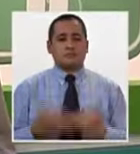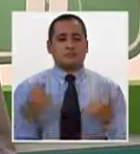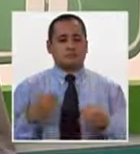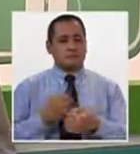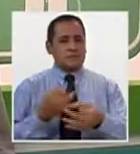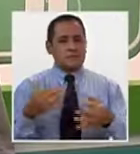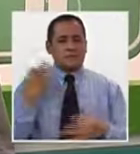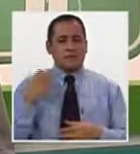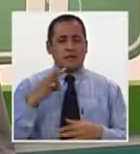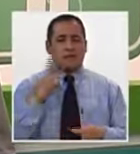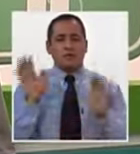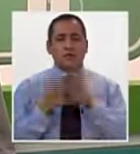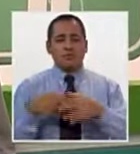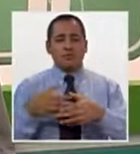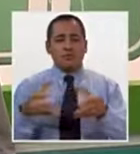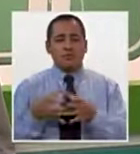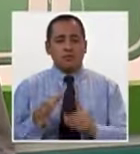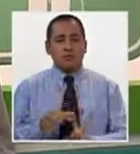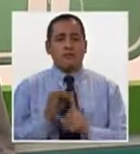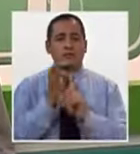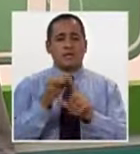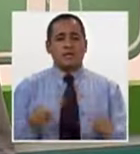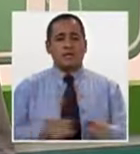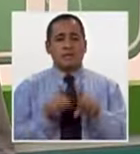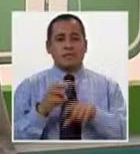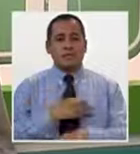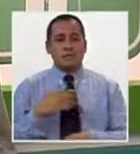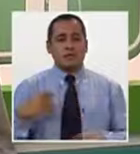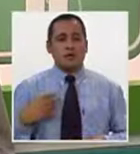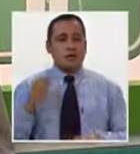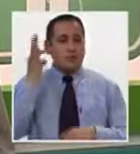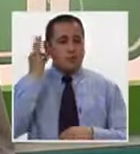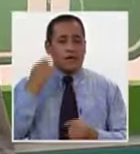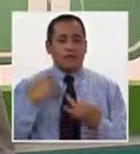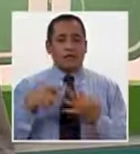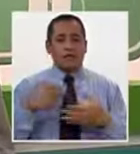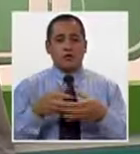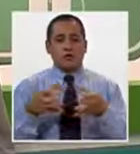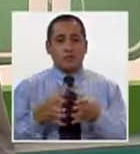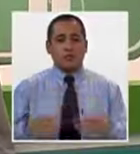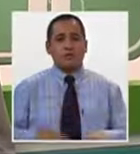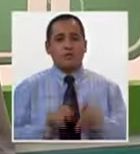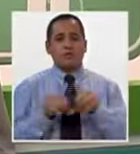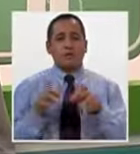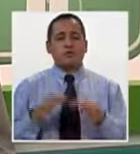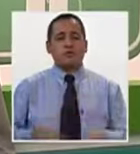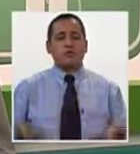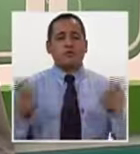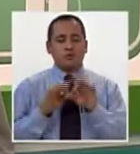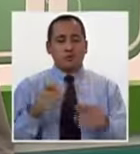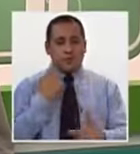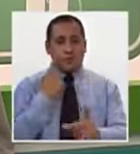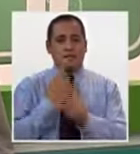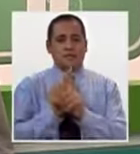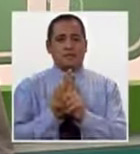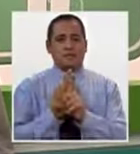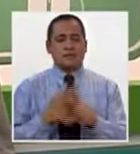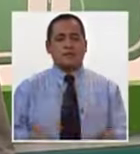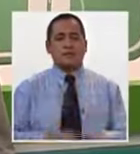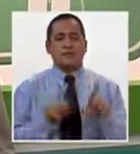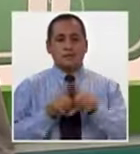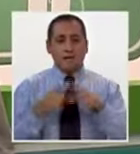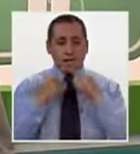en todo momento, como organismo especializado, del Ministerio de la Mujer y Poblaciones Vulnerables, ha tenido una importante presencia,